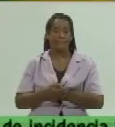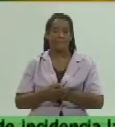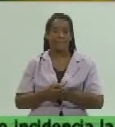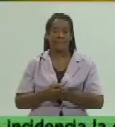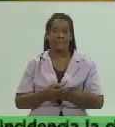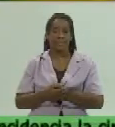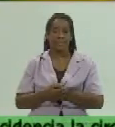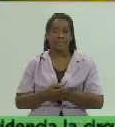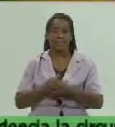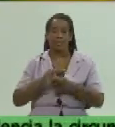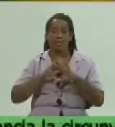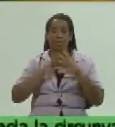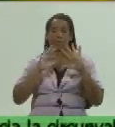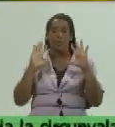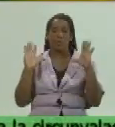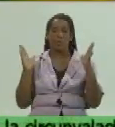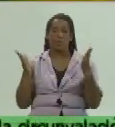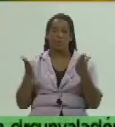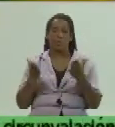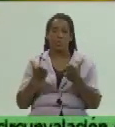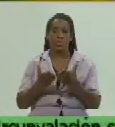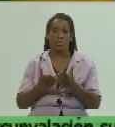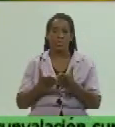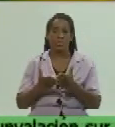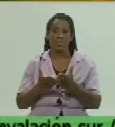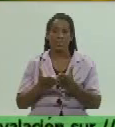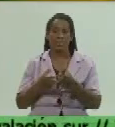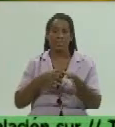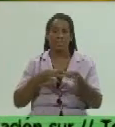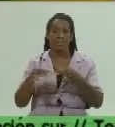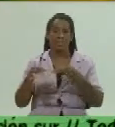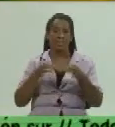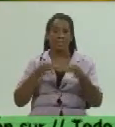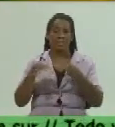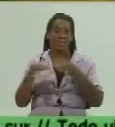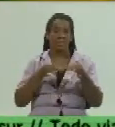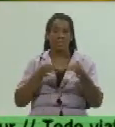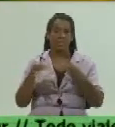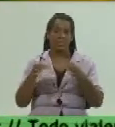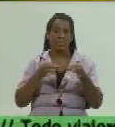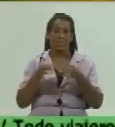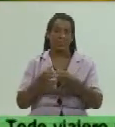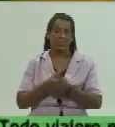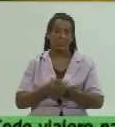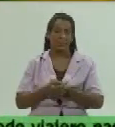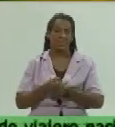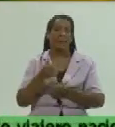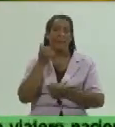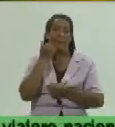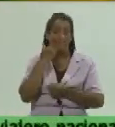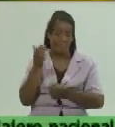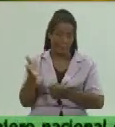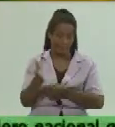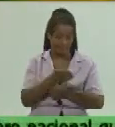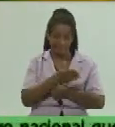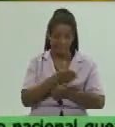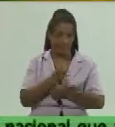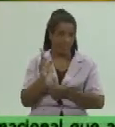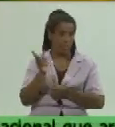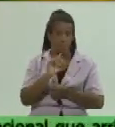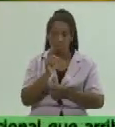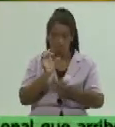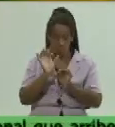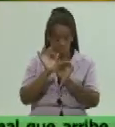todo lo relacionado con la puesta en marcha y el funcionamiento y bueno también además que no es solamente un laboratorio que